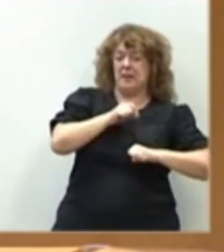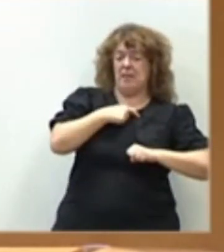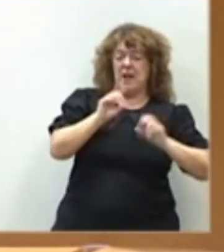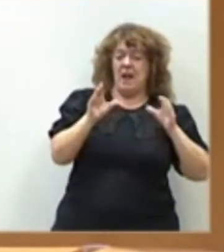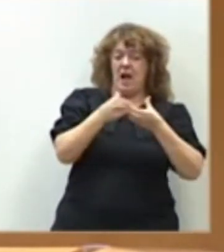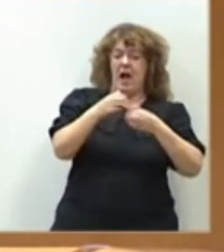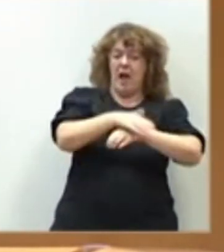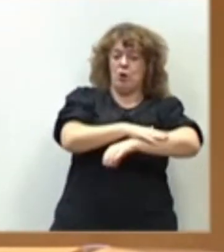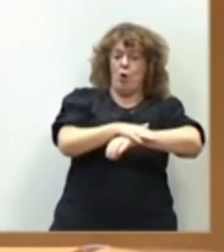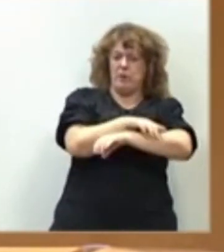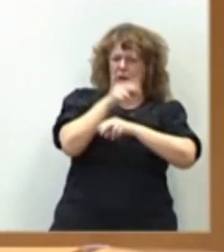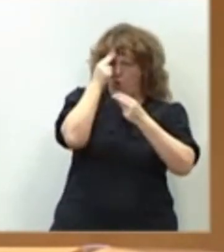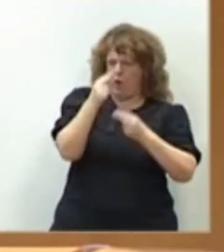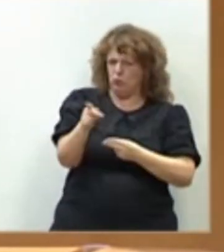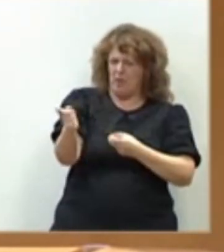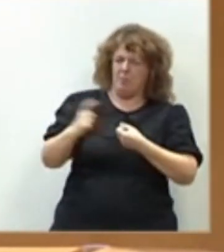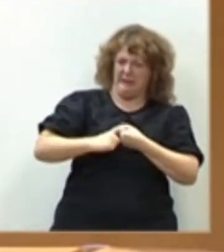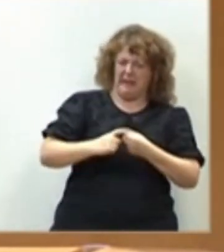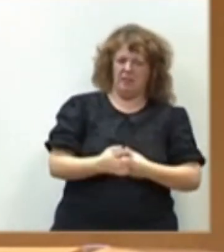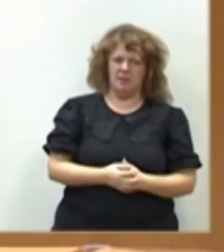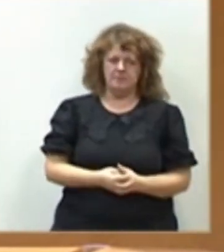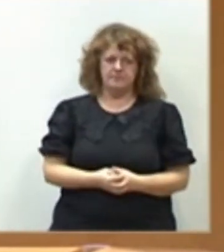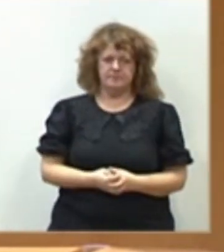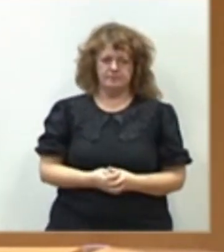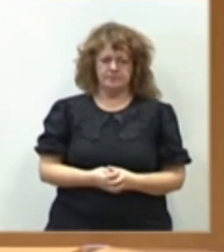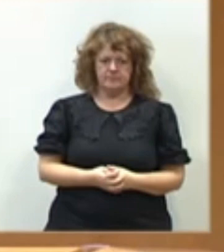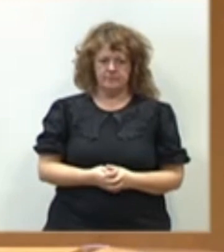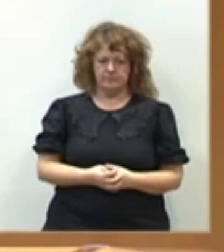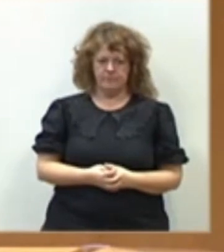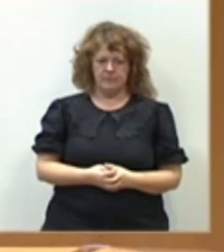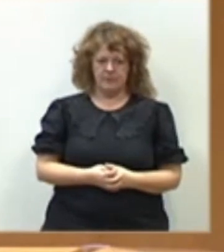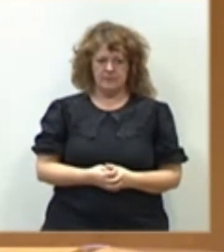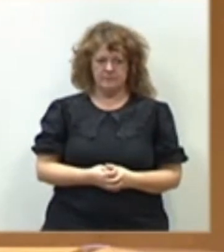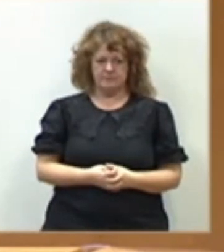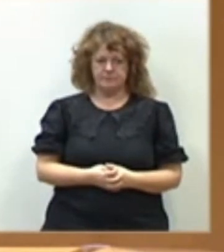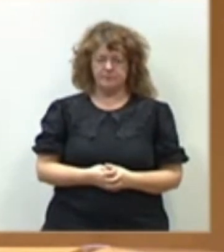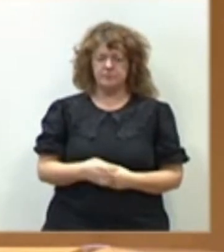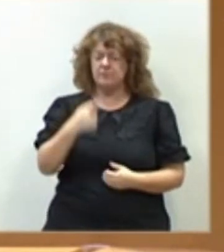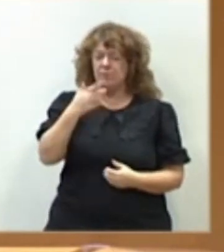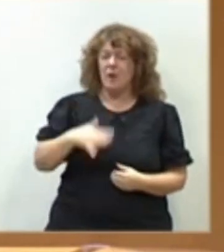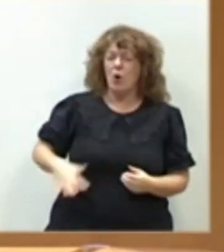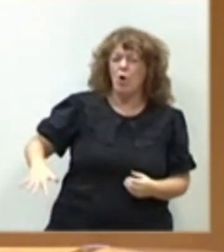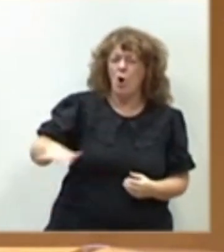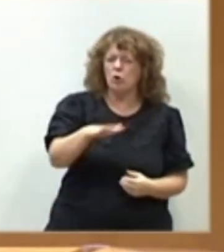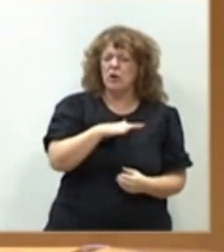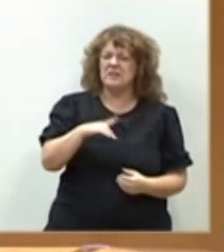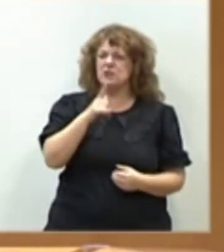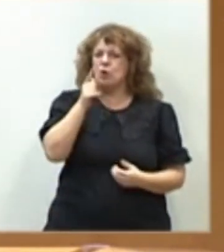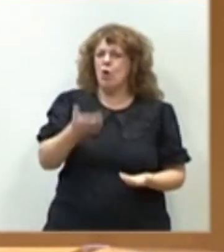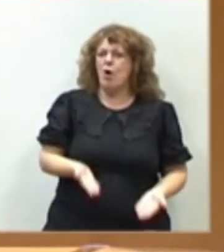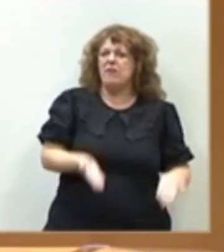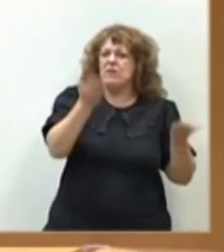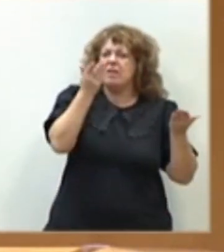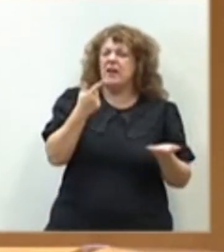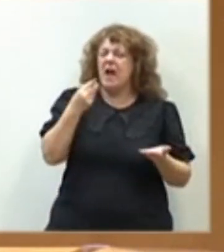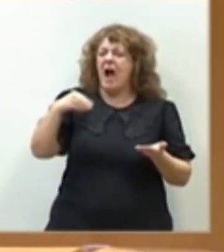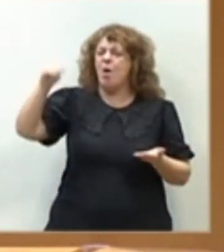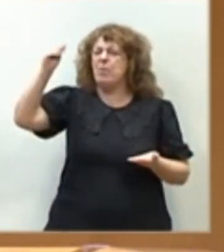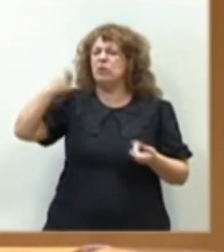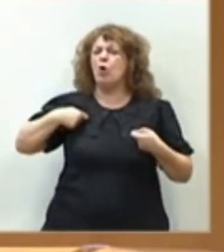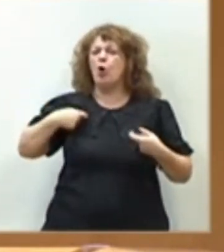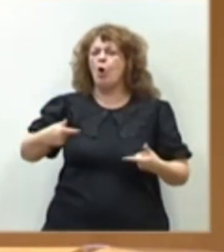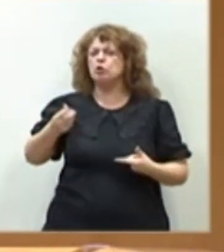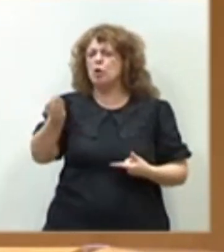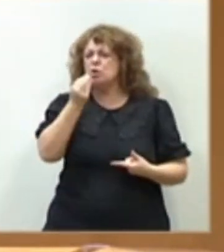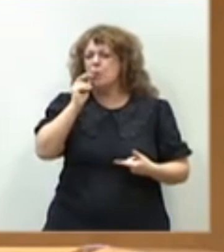usted pertenece. Y en un contexto generalizado, señorías, de inflación y de aumento de los costes de producción,